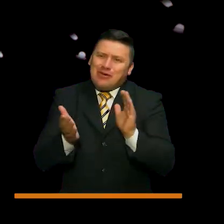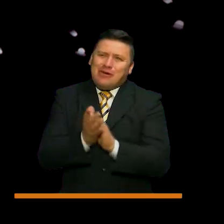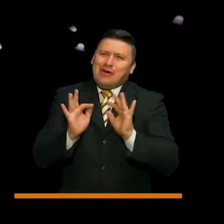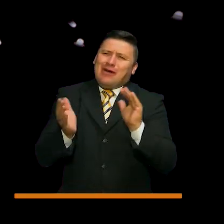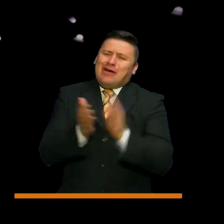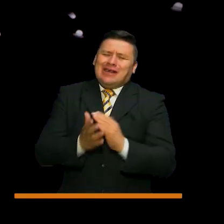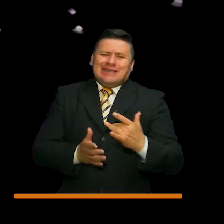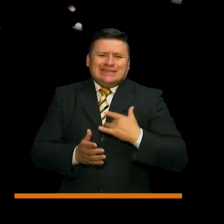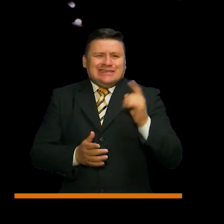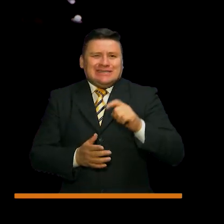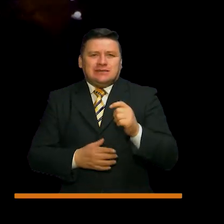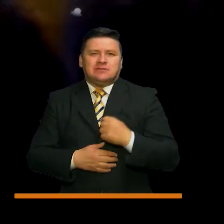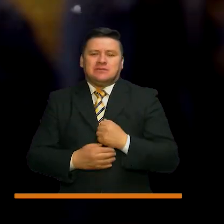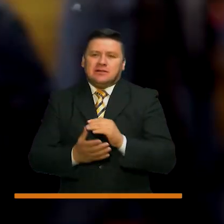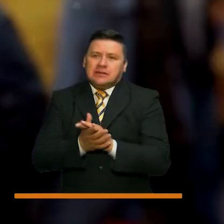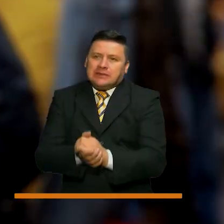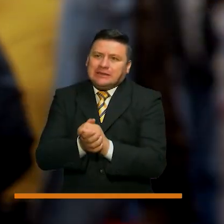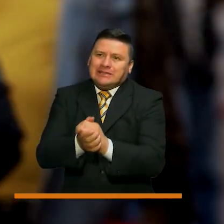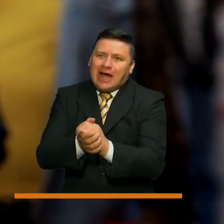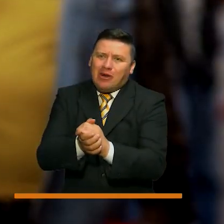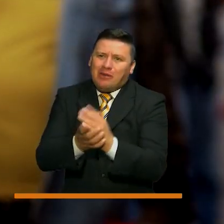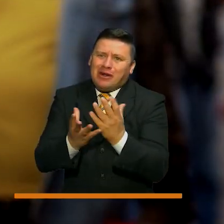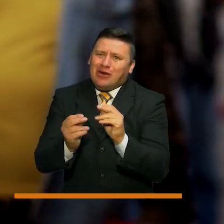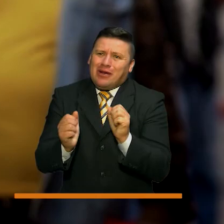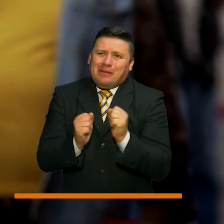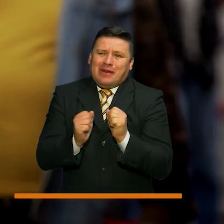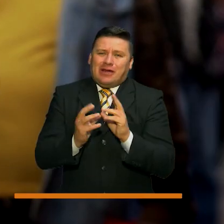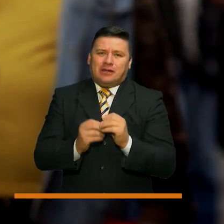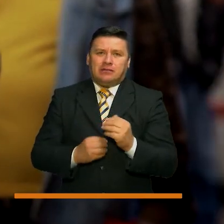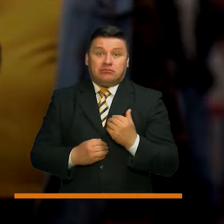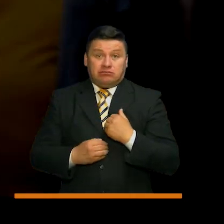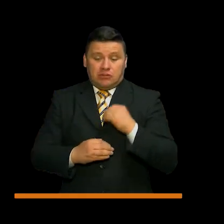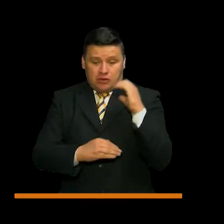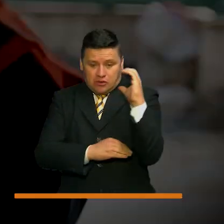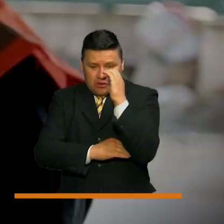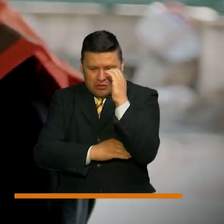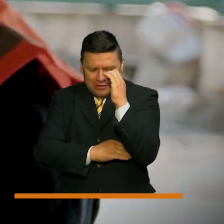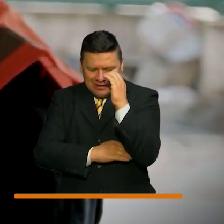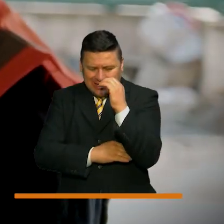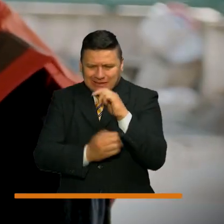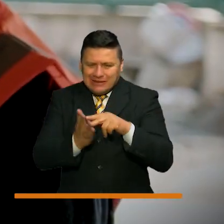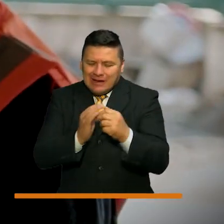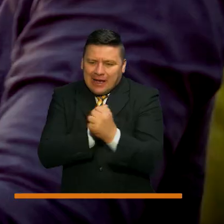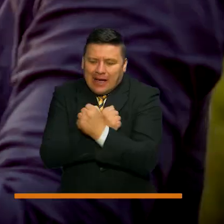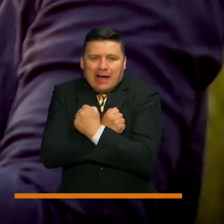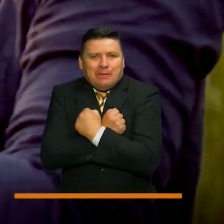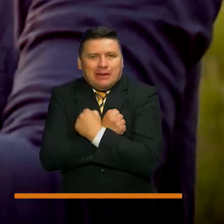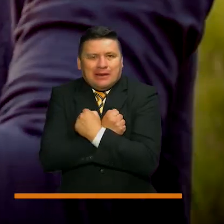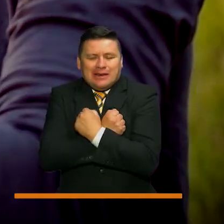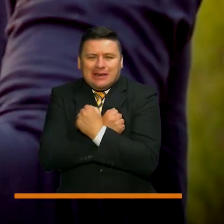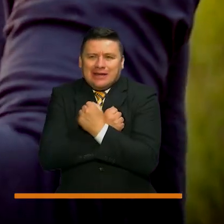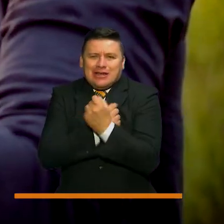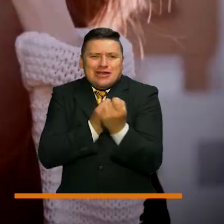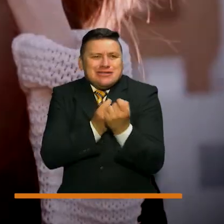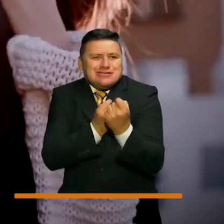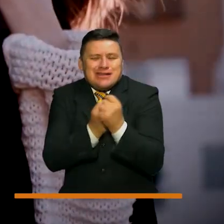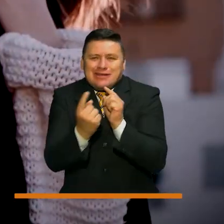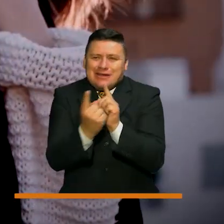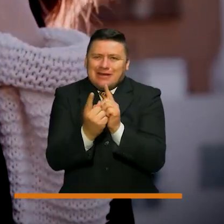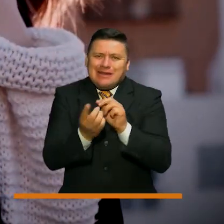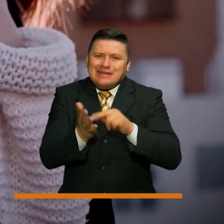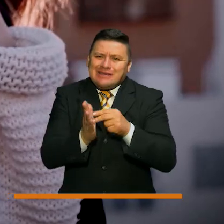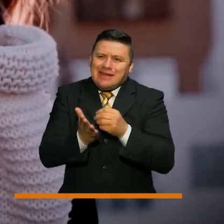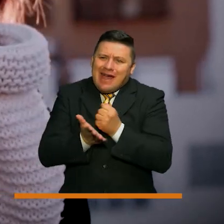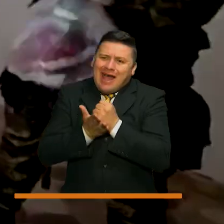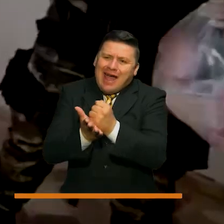Ay, el aplauso del público. Saludar a la gente sin miedo. Ser colombianos es amar. Es estar